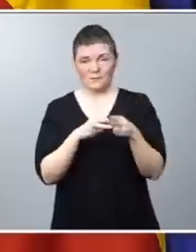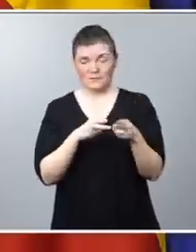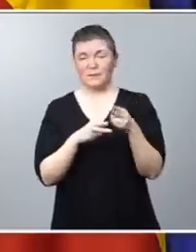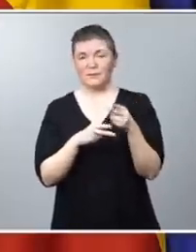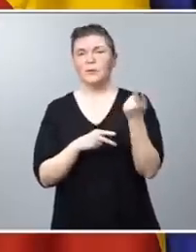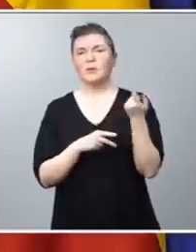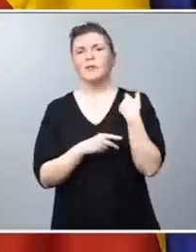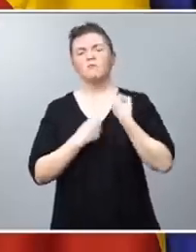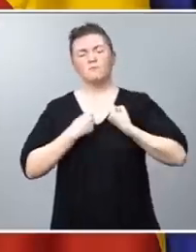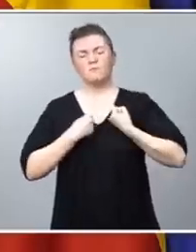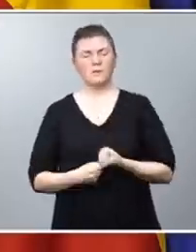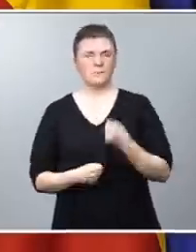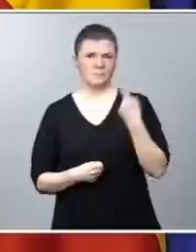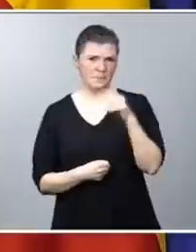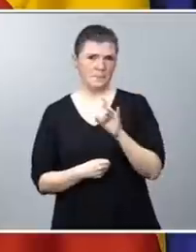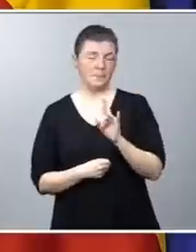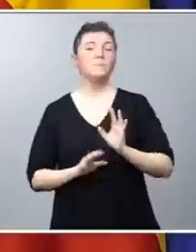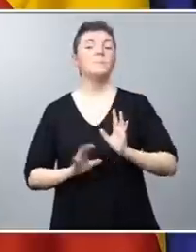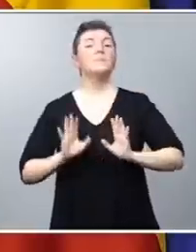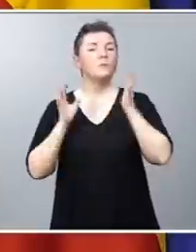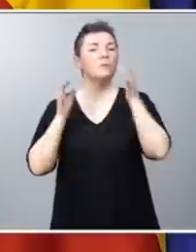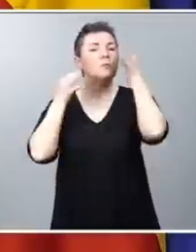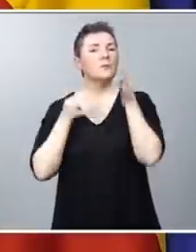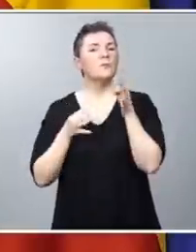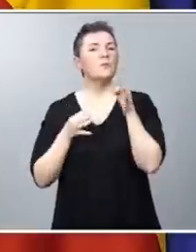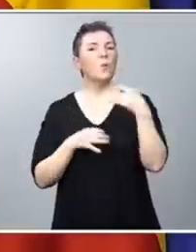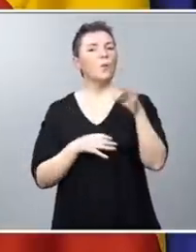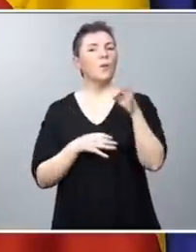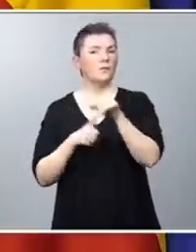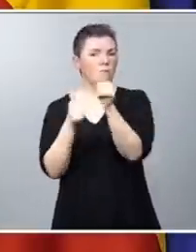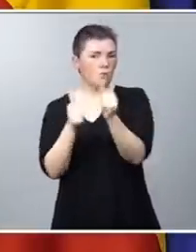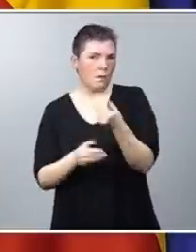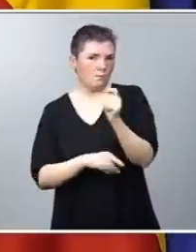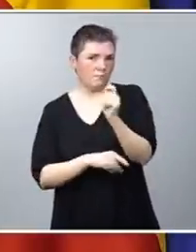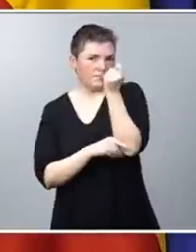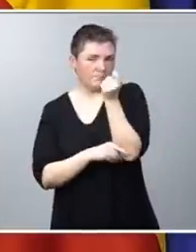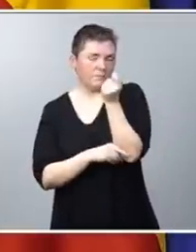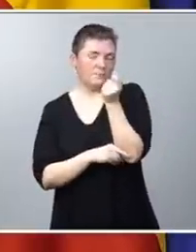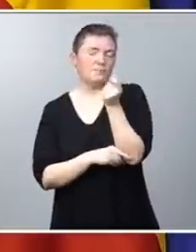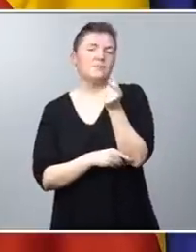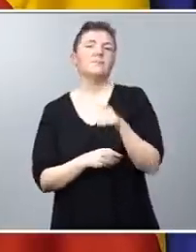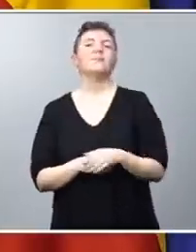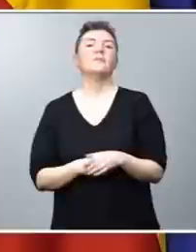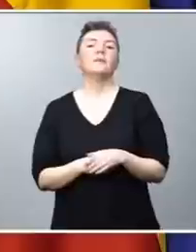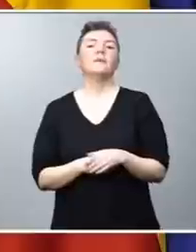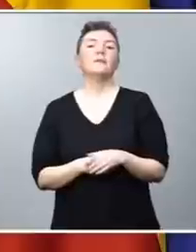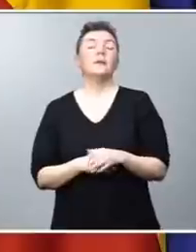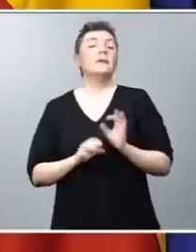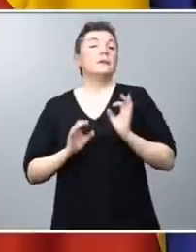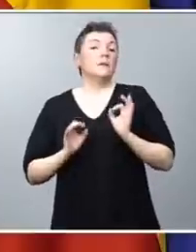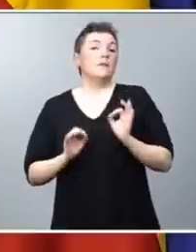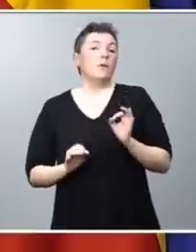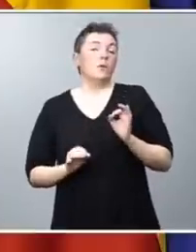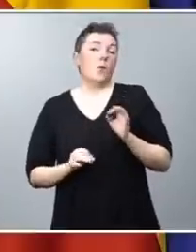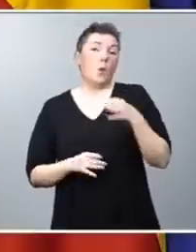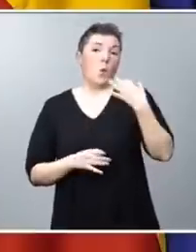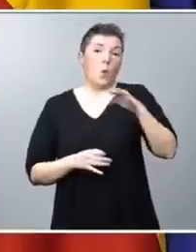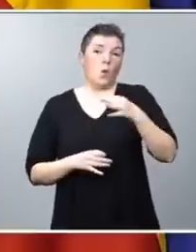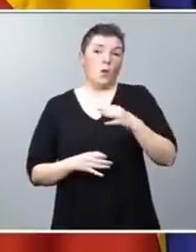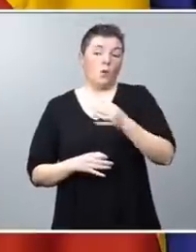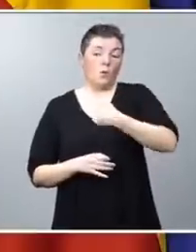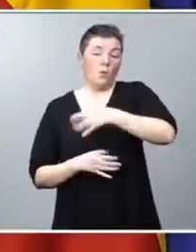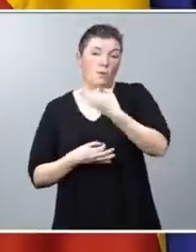fuertes, pero creo que es el único camino que podíamos recorrer. Seguramente no va a ser lo único que tenemos que hacer,